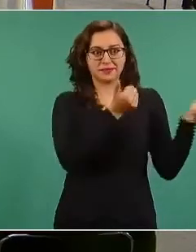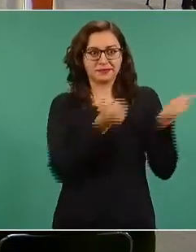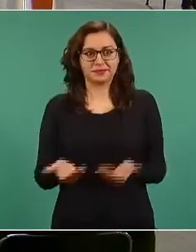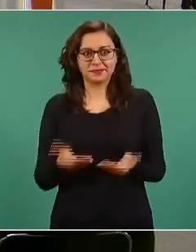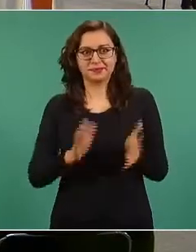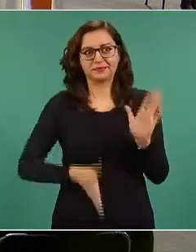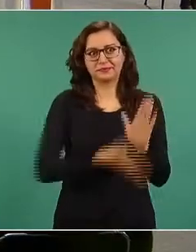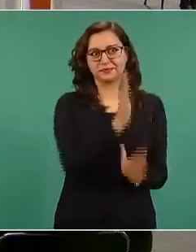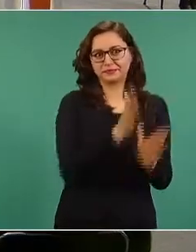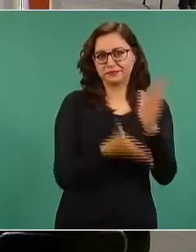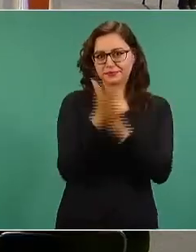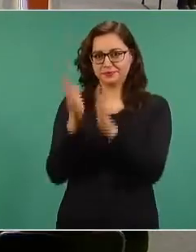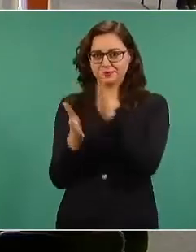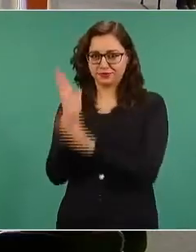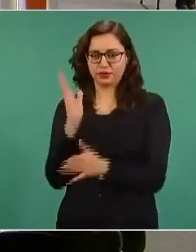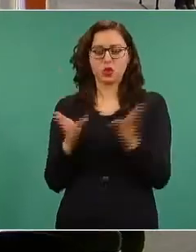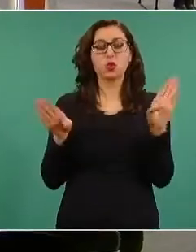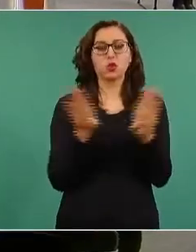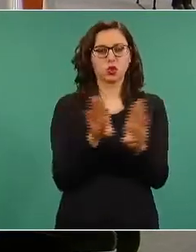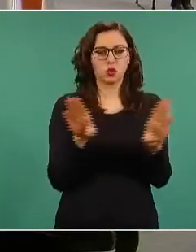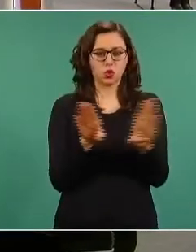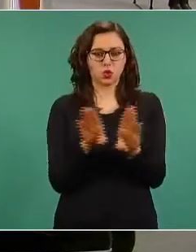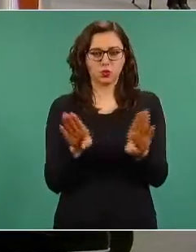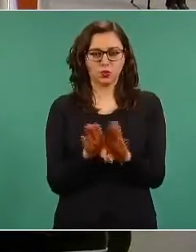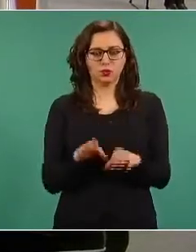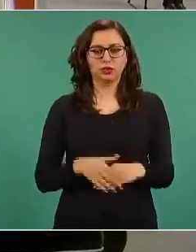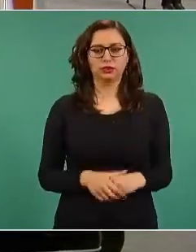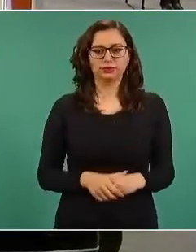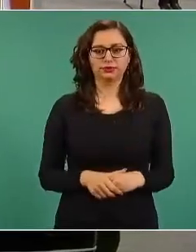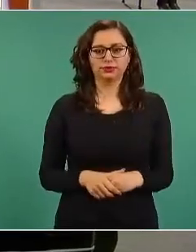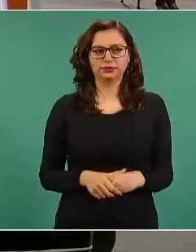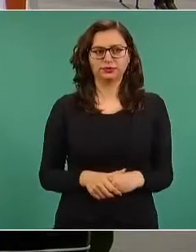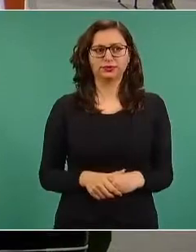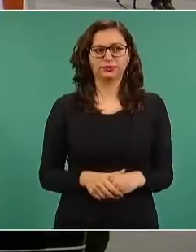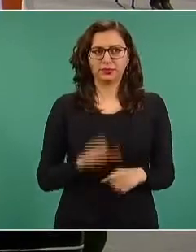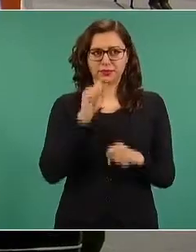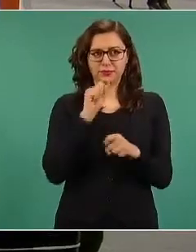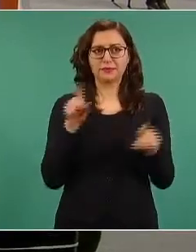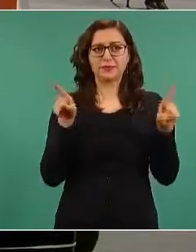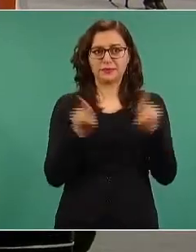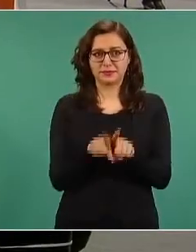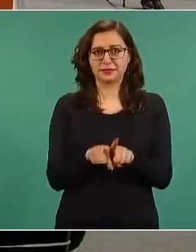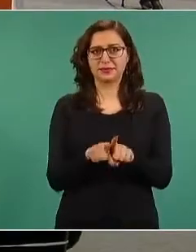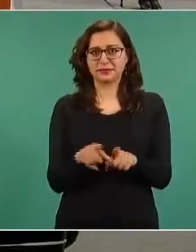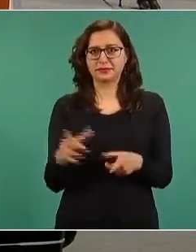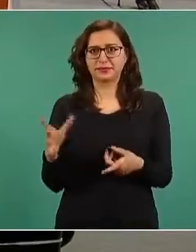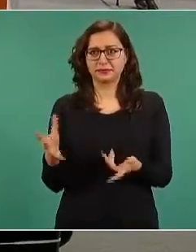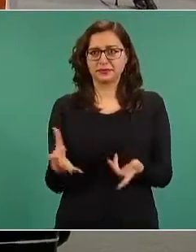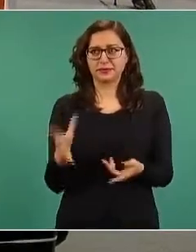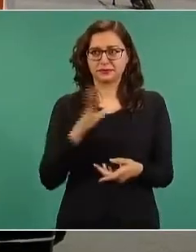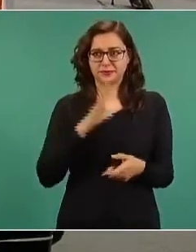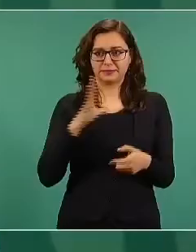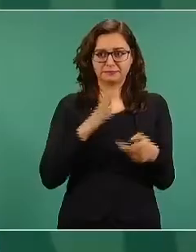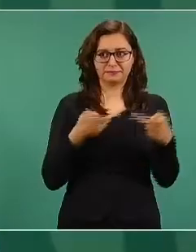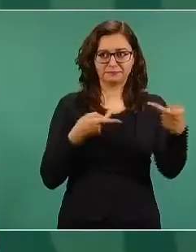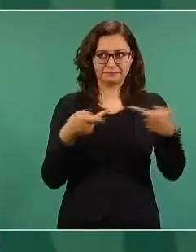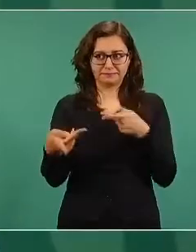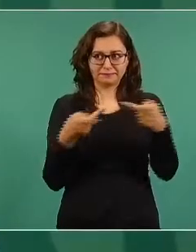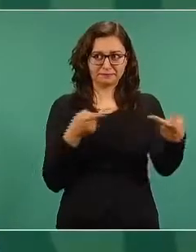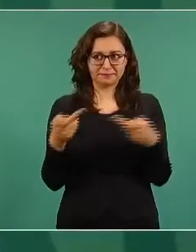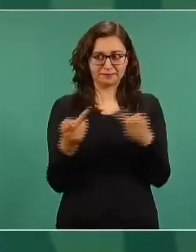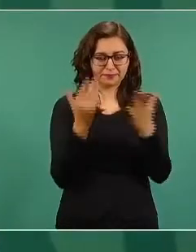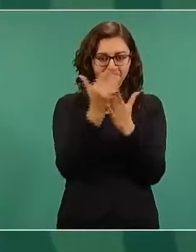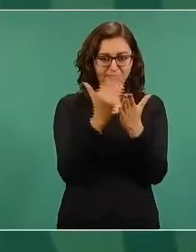recibirse. Hay un plan de distribución de